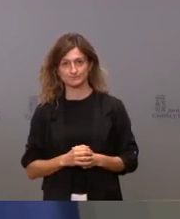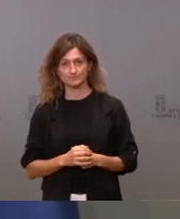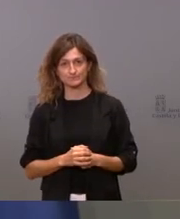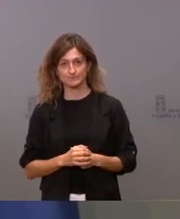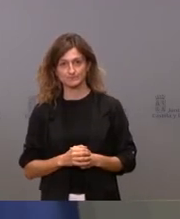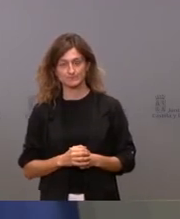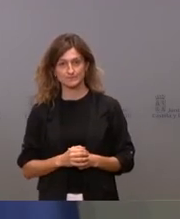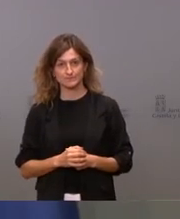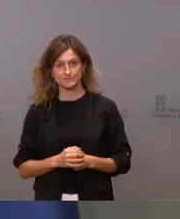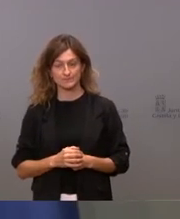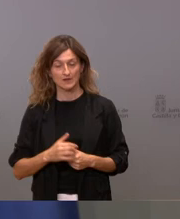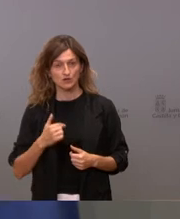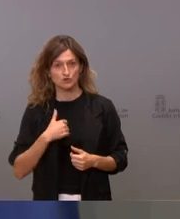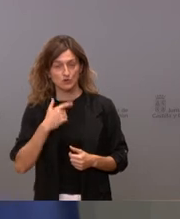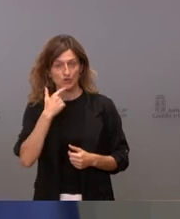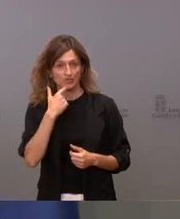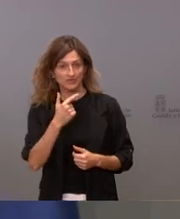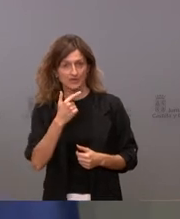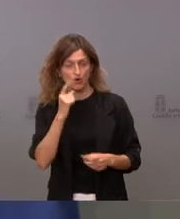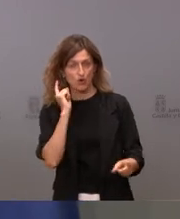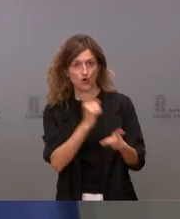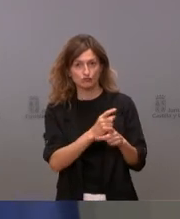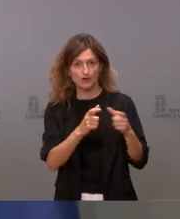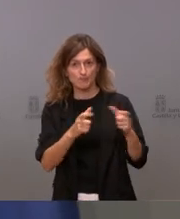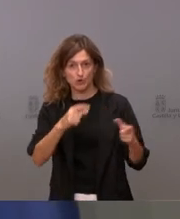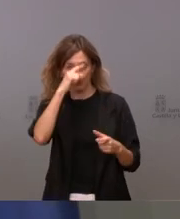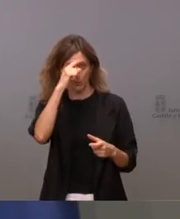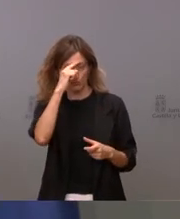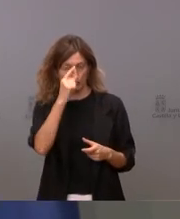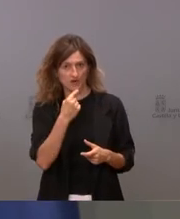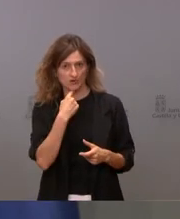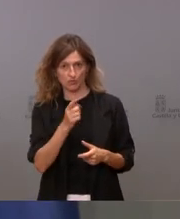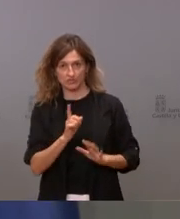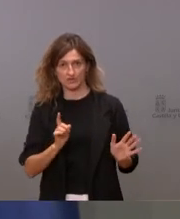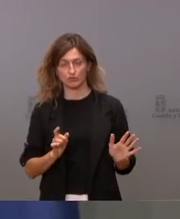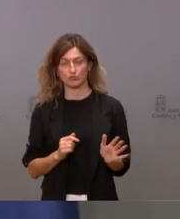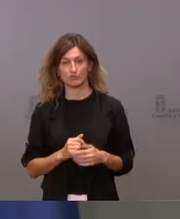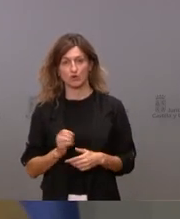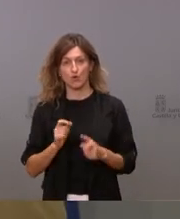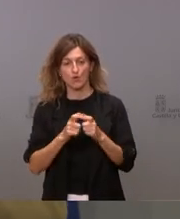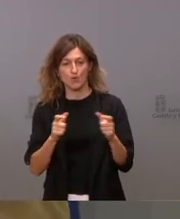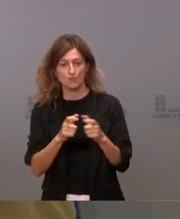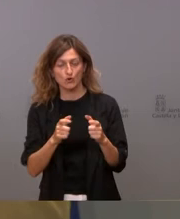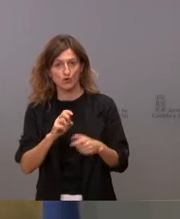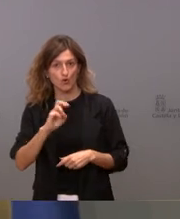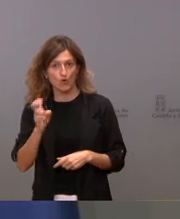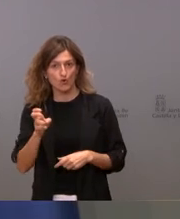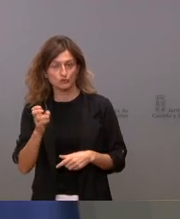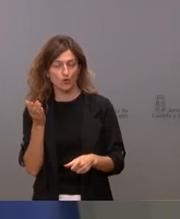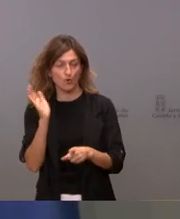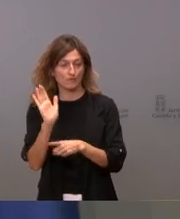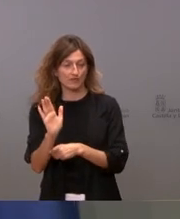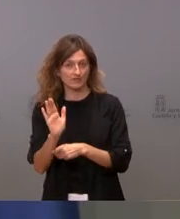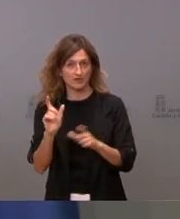estoy estigmatizando el bono cultural como no hago con los bonos que ofrece